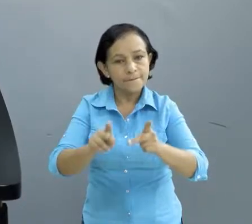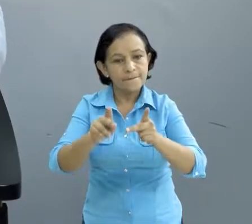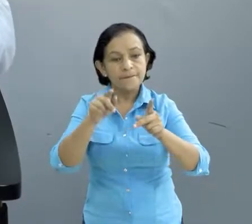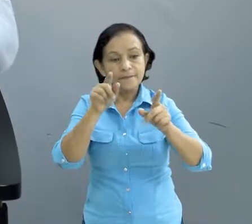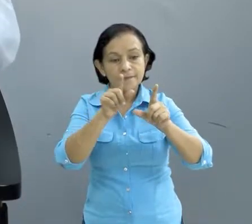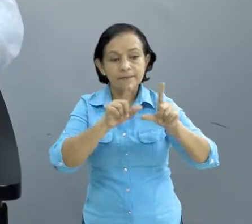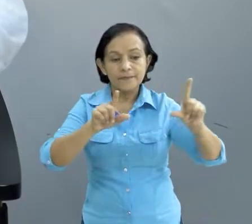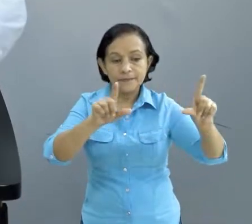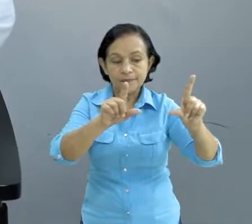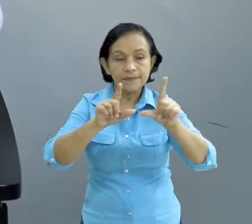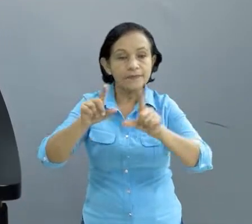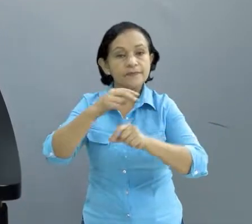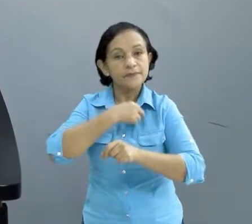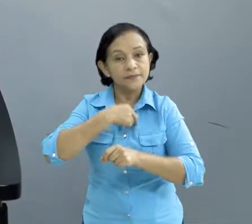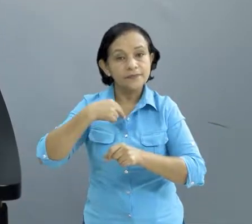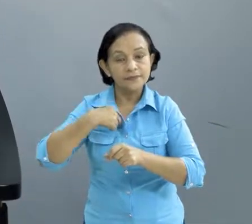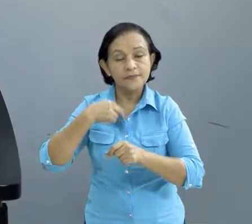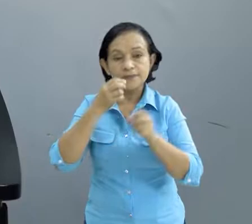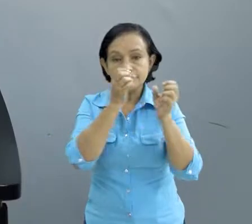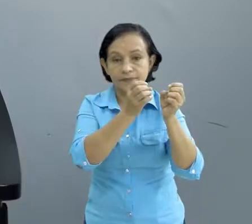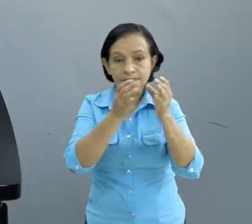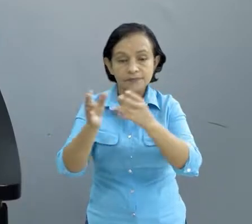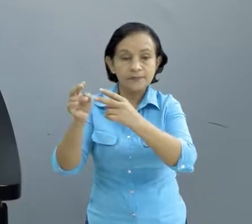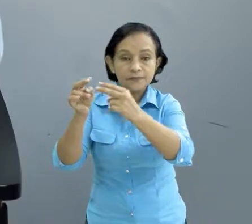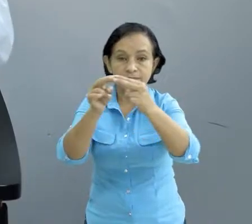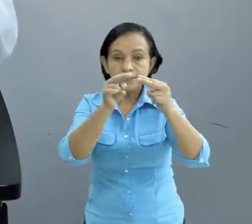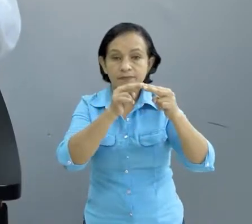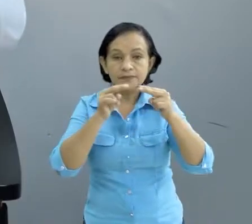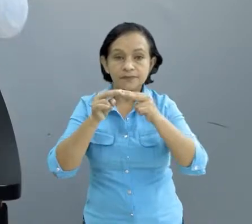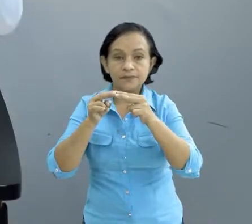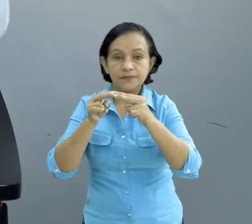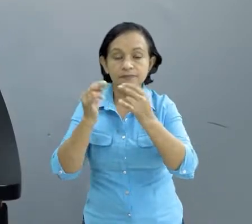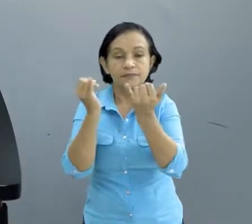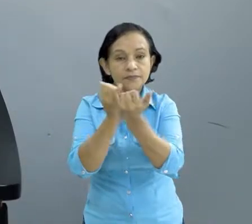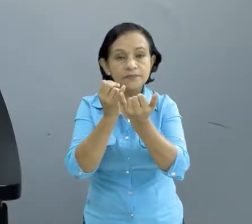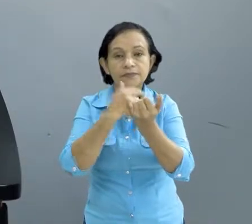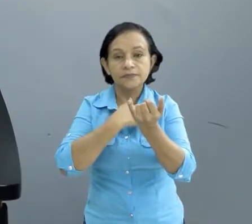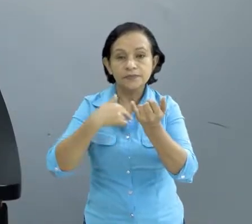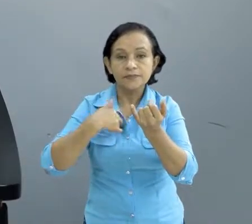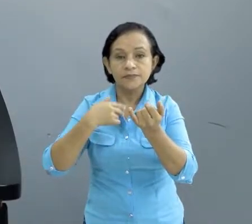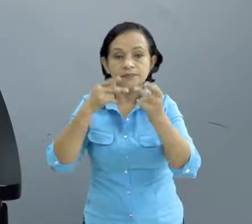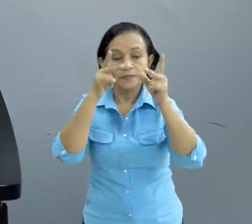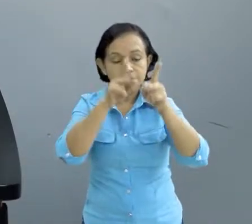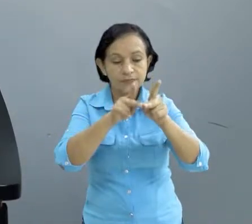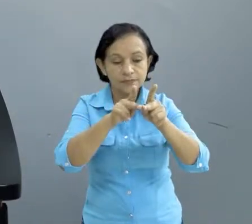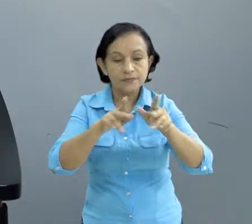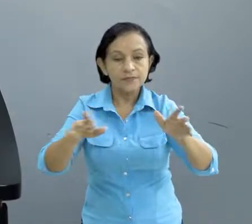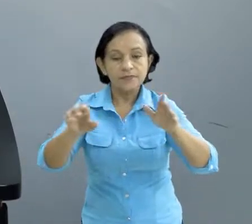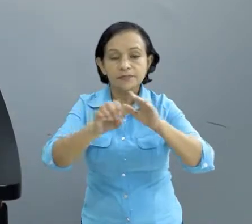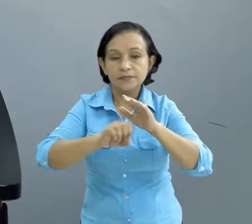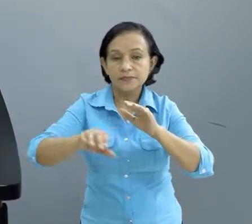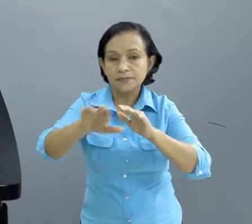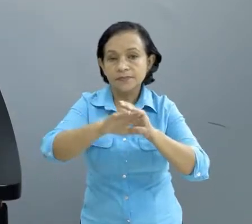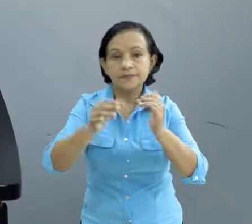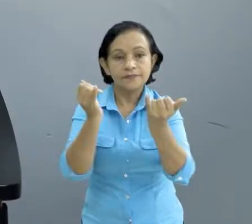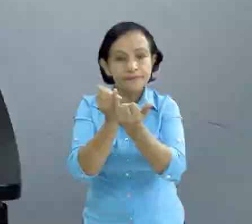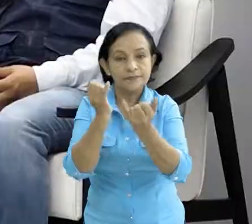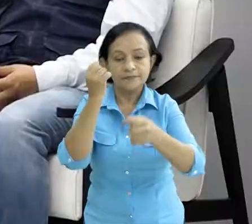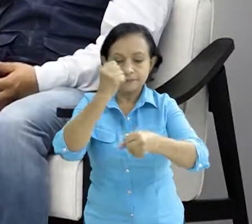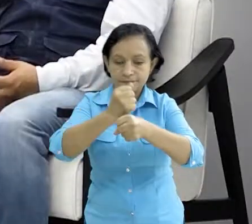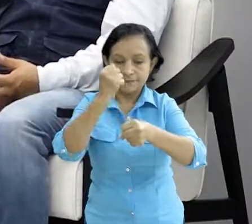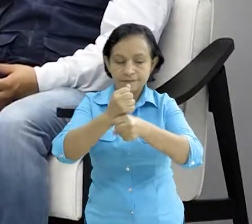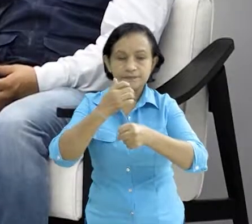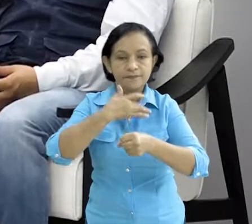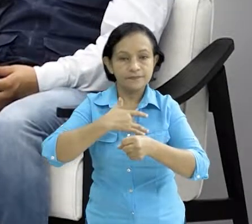puestos de mando es que se hace todo este proceso de articulación y también donde se activan los planes de aviso. Si es un evento que se